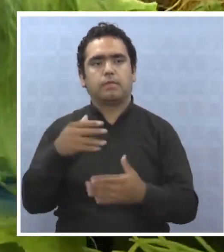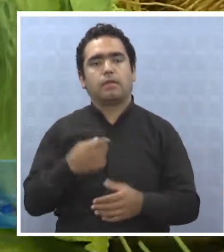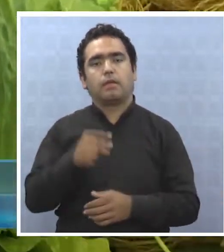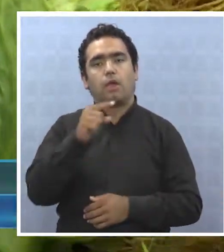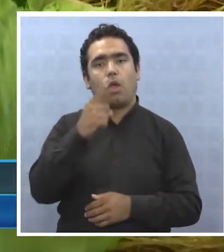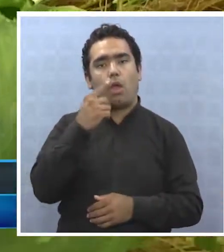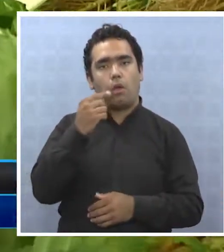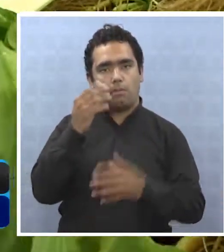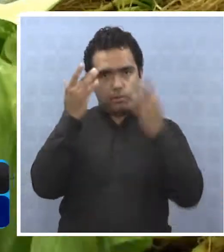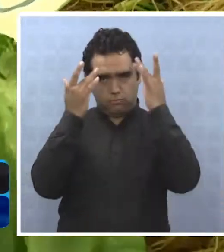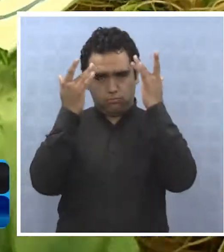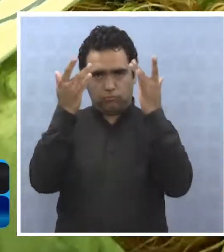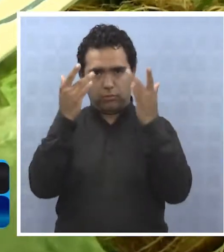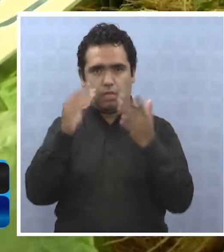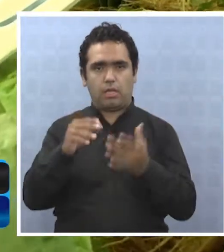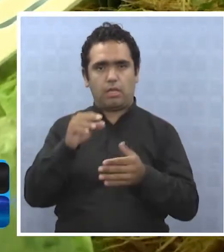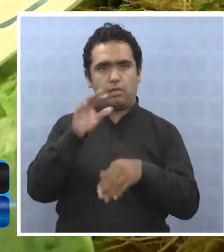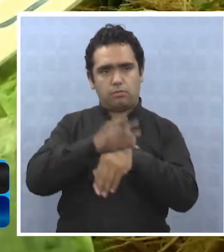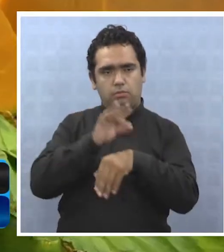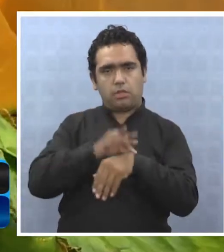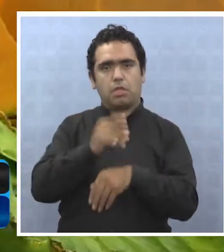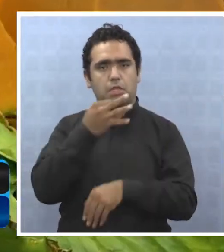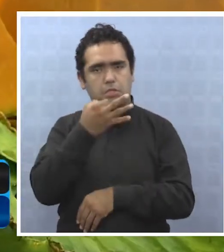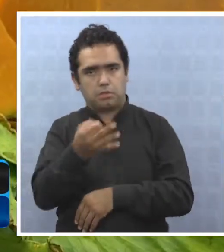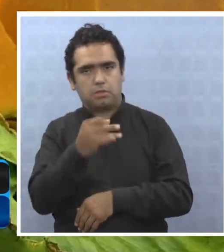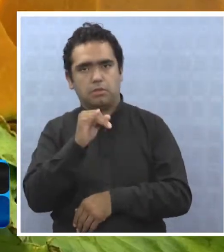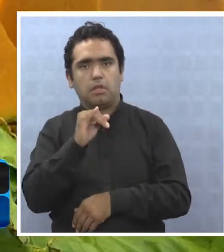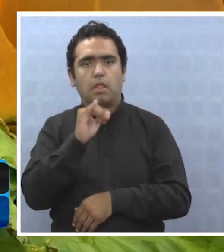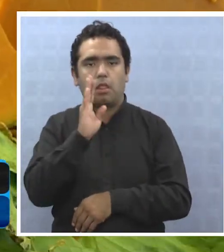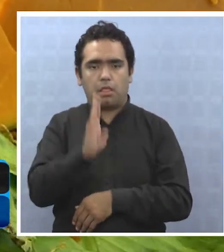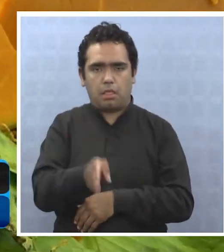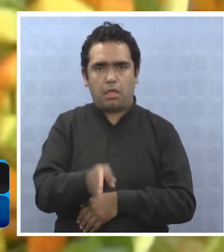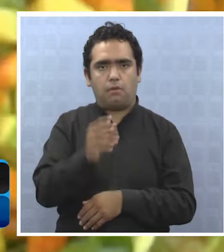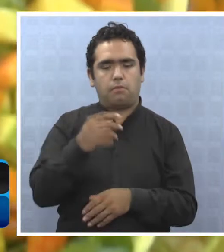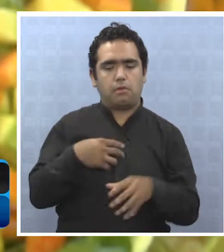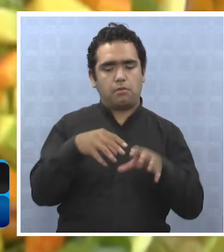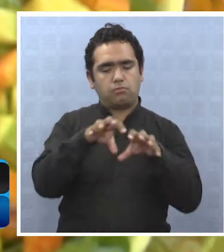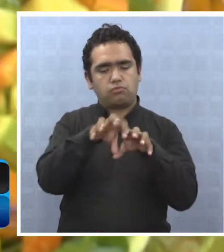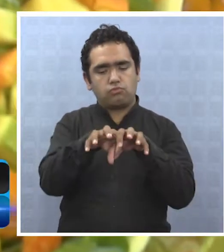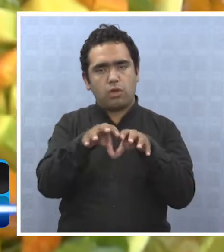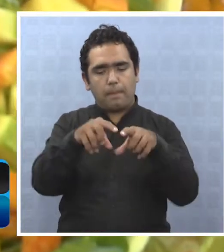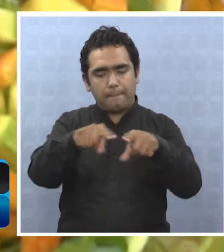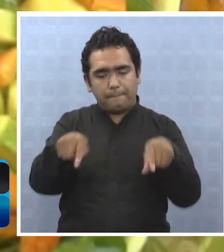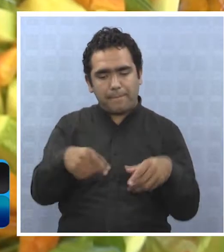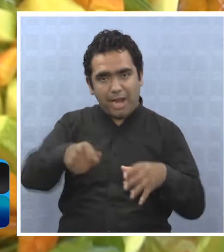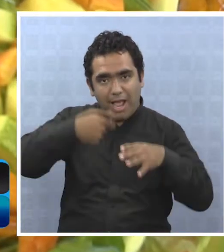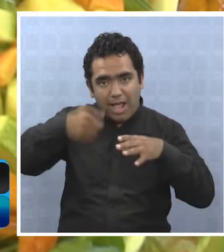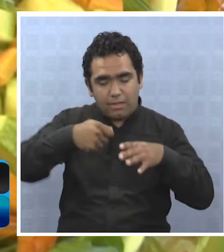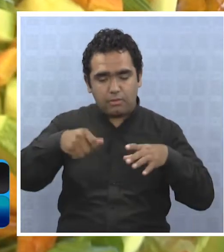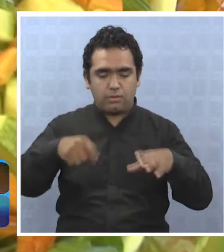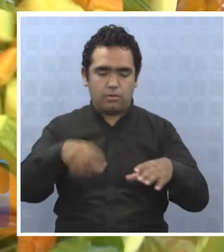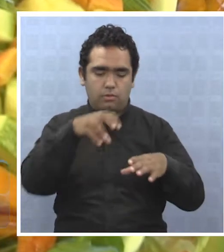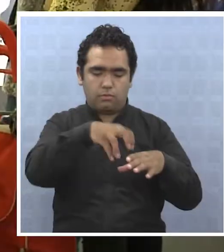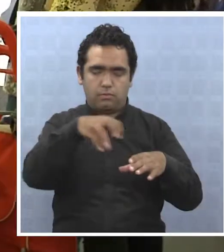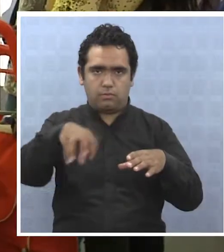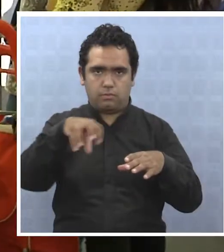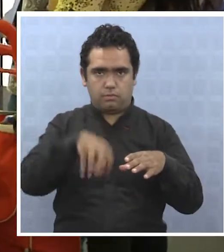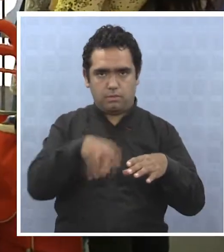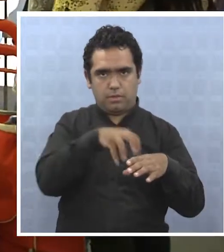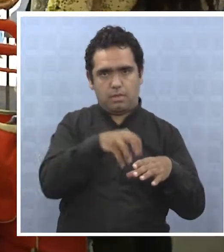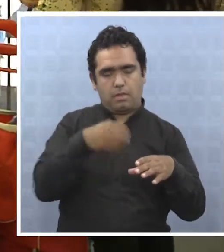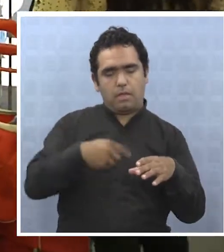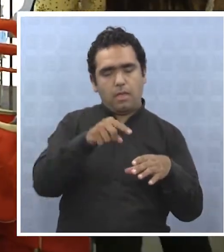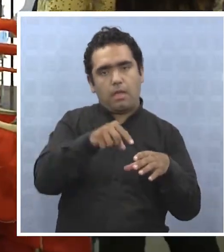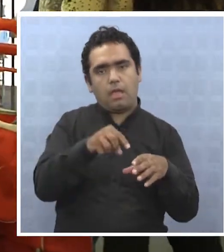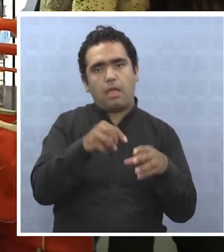el especialista, el plato debe estar dividido en cuatro partes. Un cuarto de verduras, uno de carbohidratos y dos cuartos de